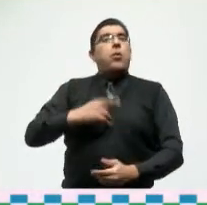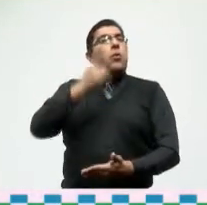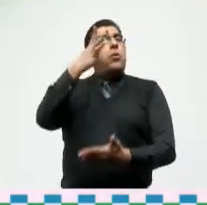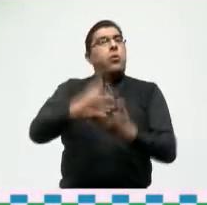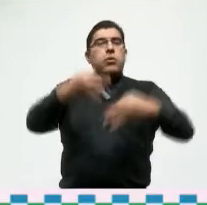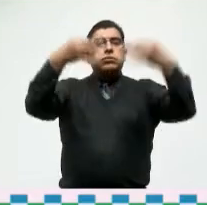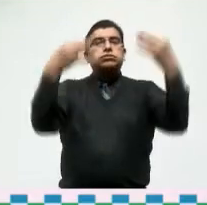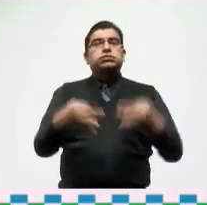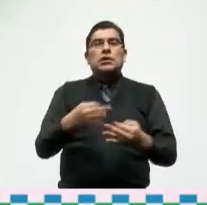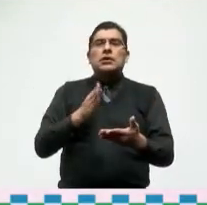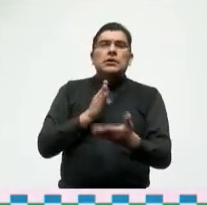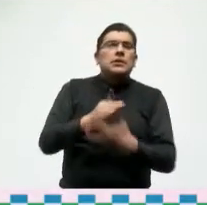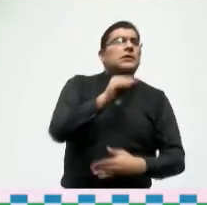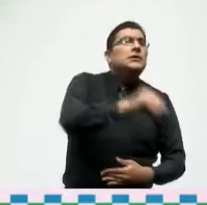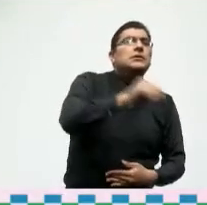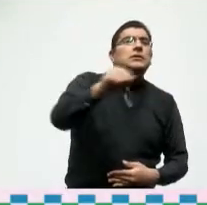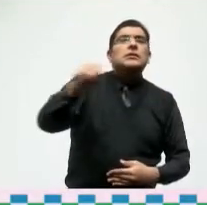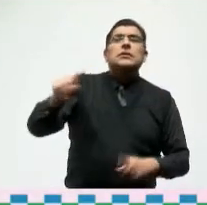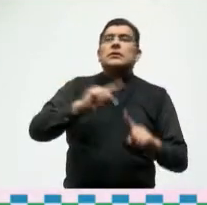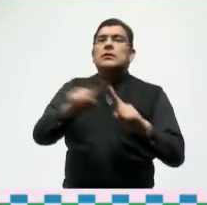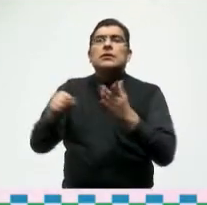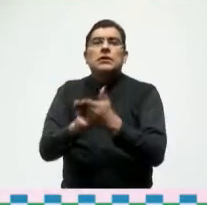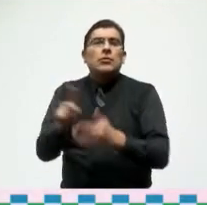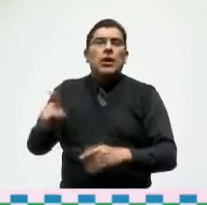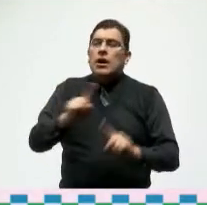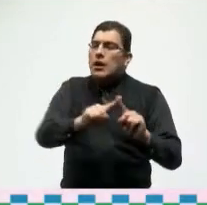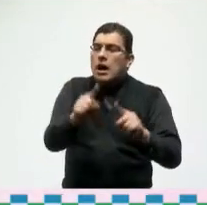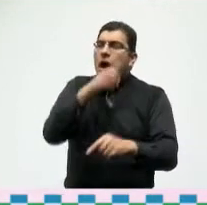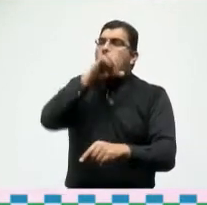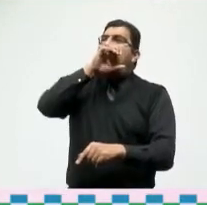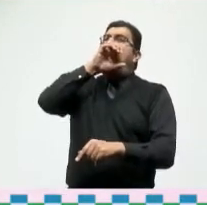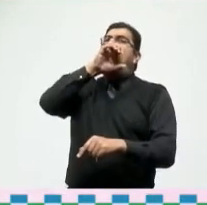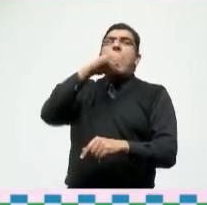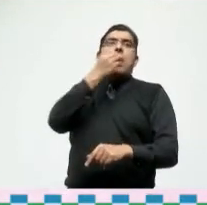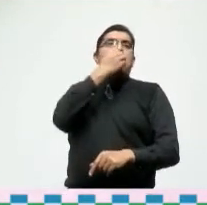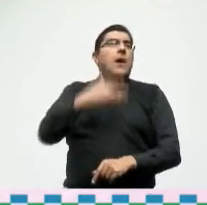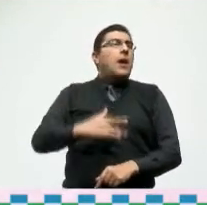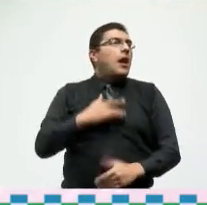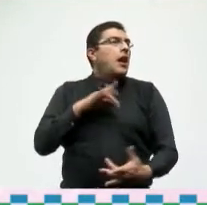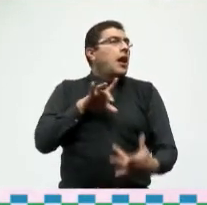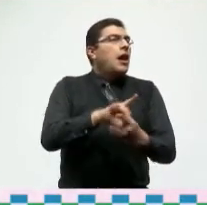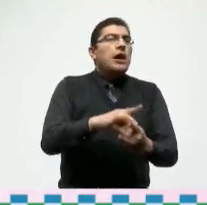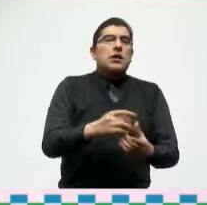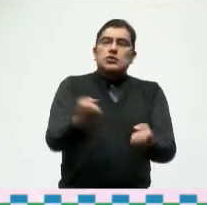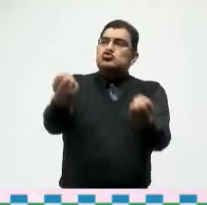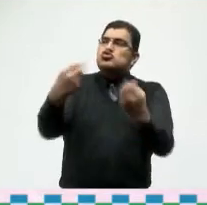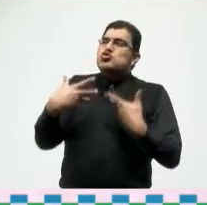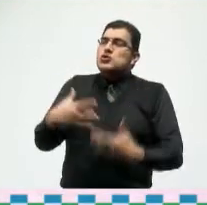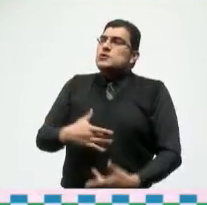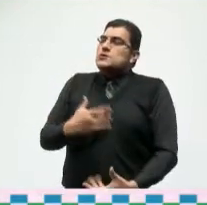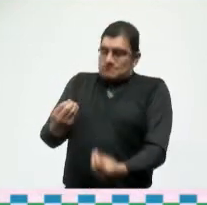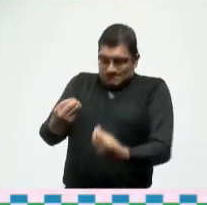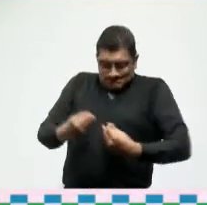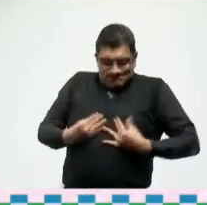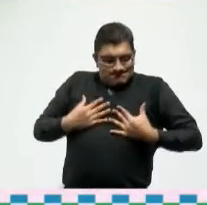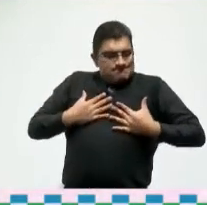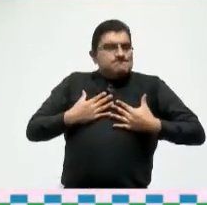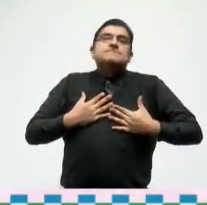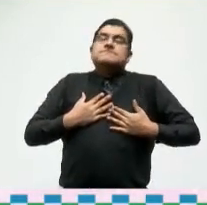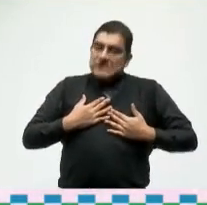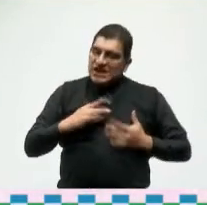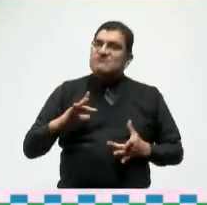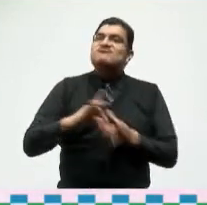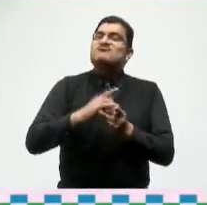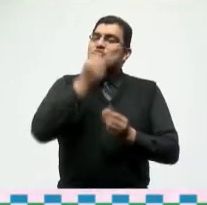recorrer estas poblaciones que nos encantan y que nos brinan su magia hoy